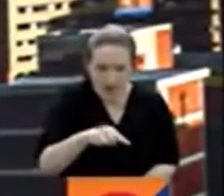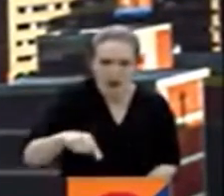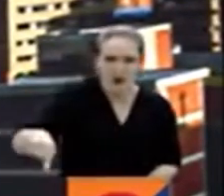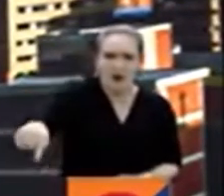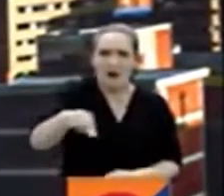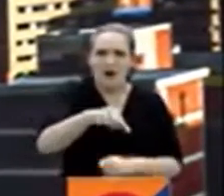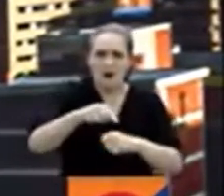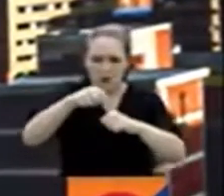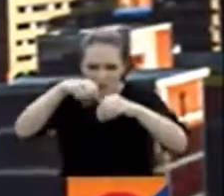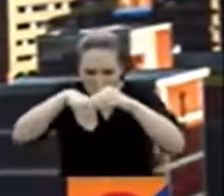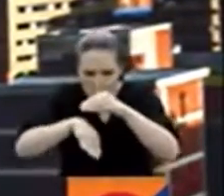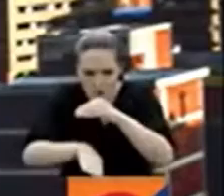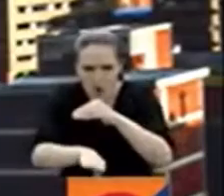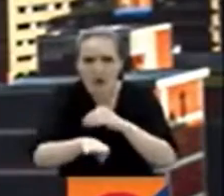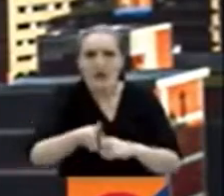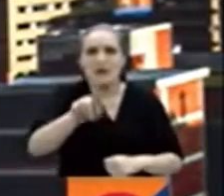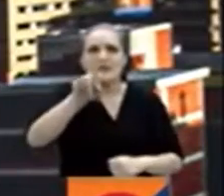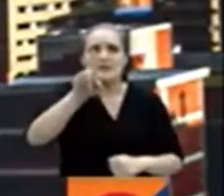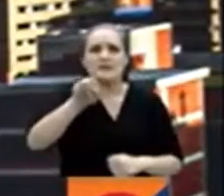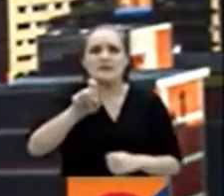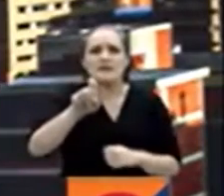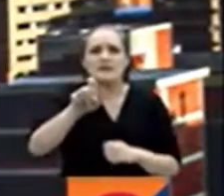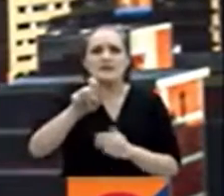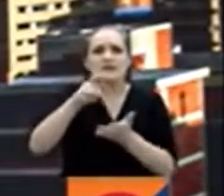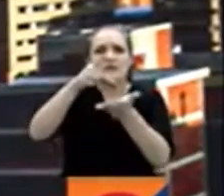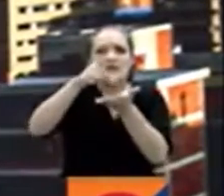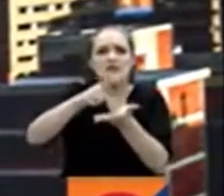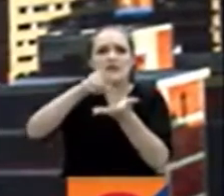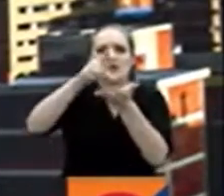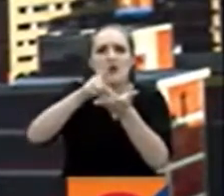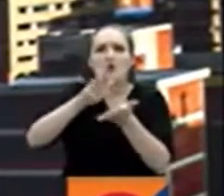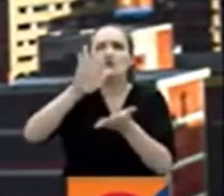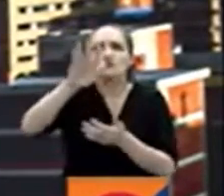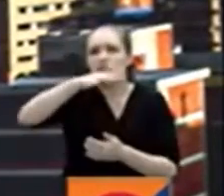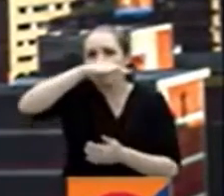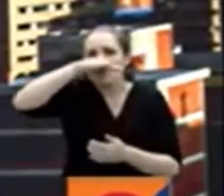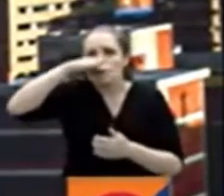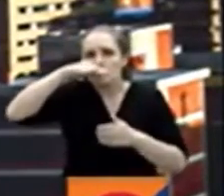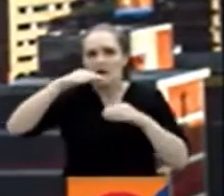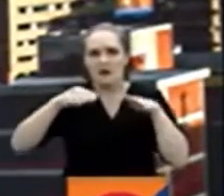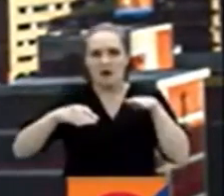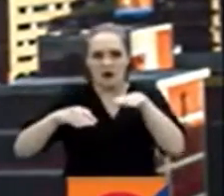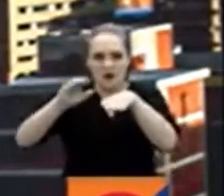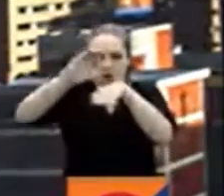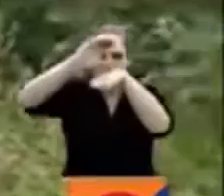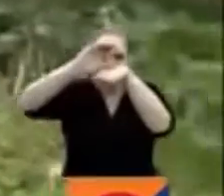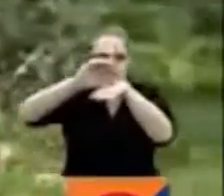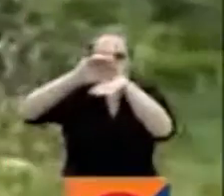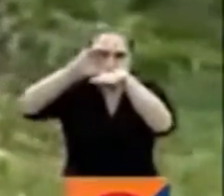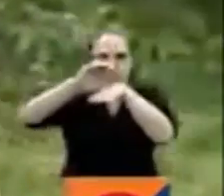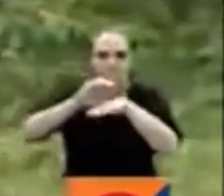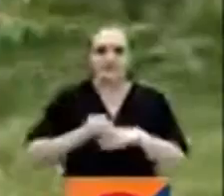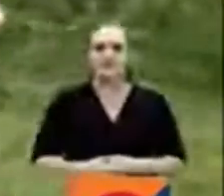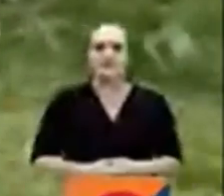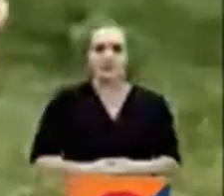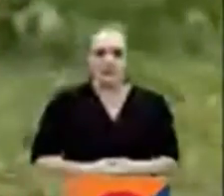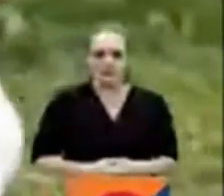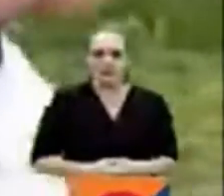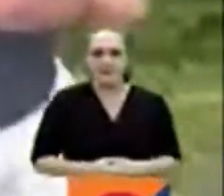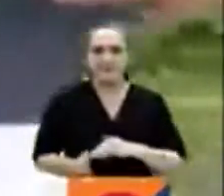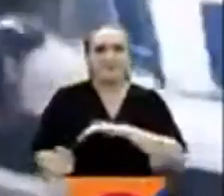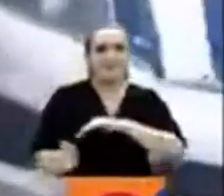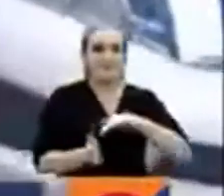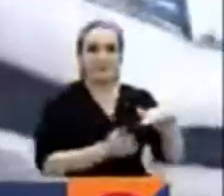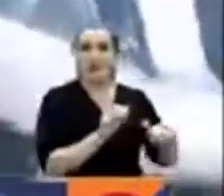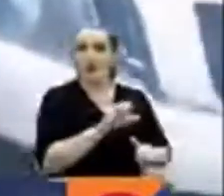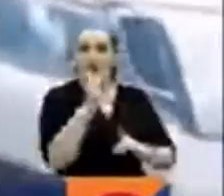cocaína. La droga estaba camuflada en el techo del vehículo. Más noticias de orden público a continuación. El Ejército Nacional recapturó a